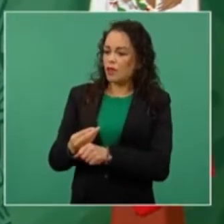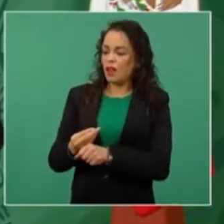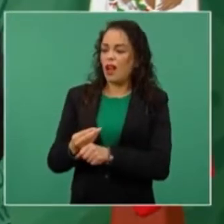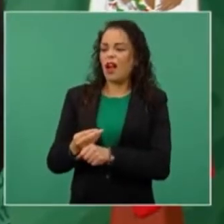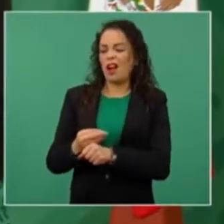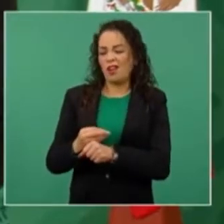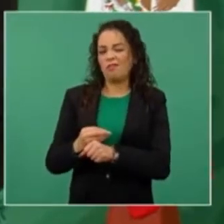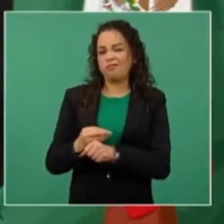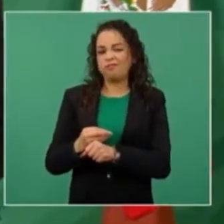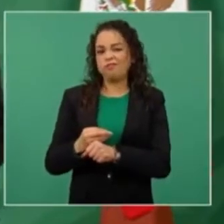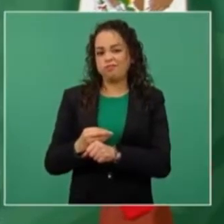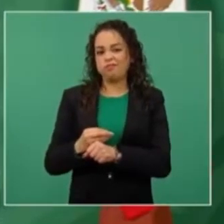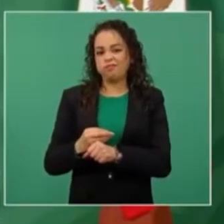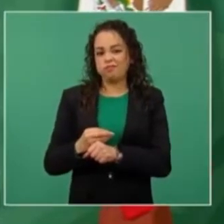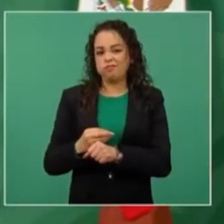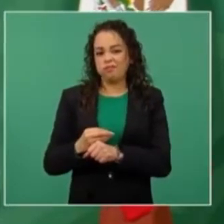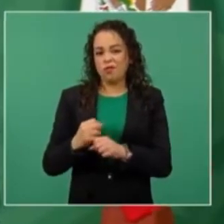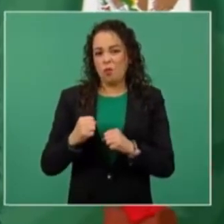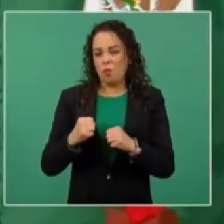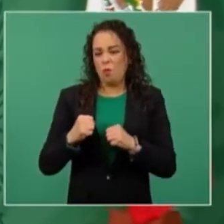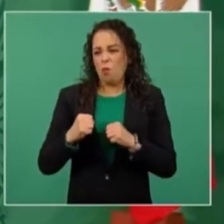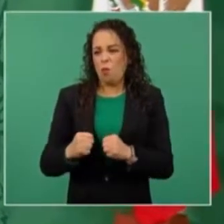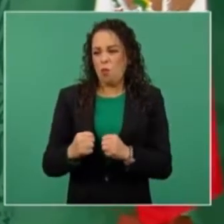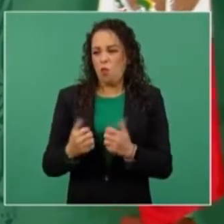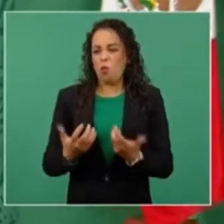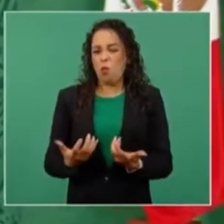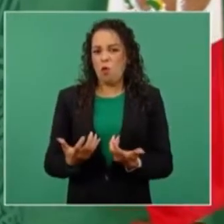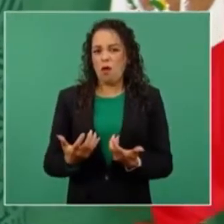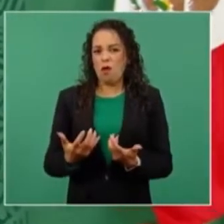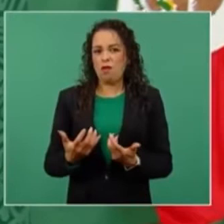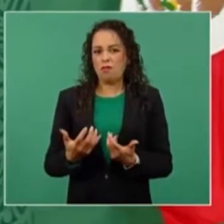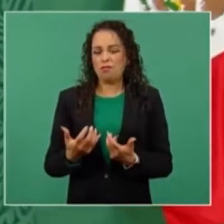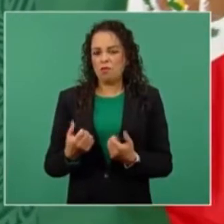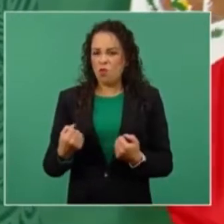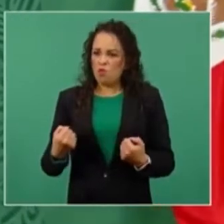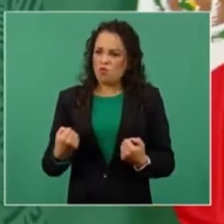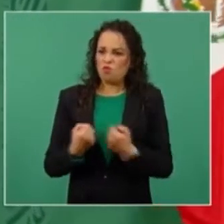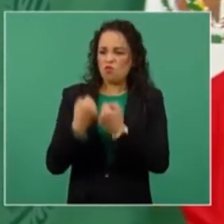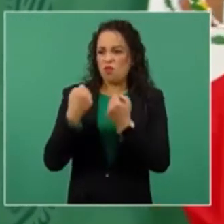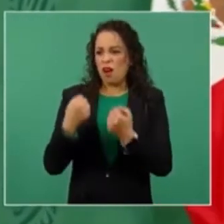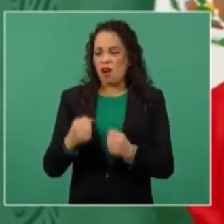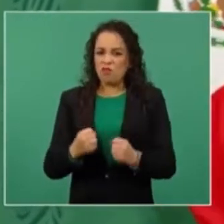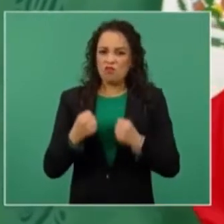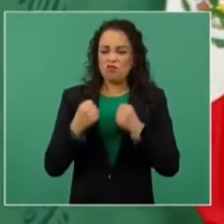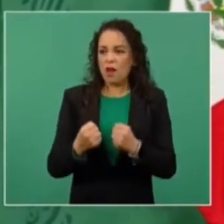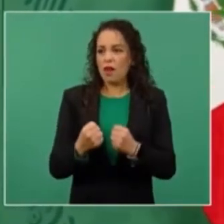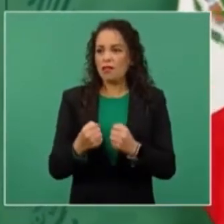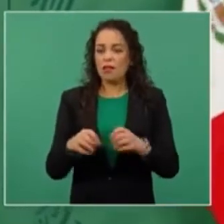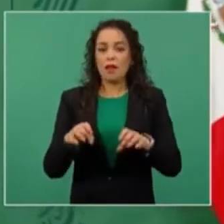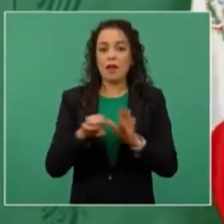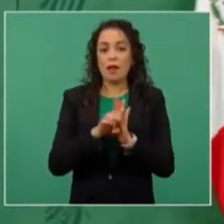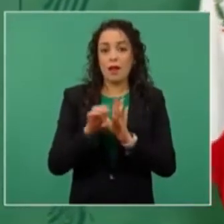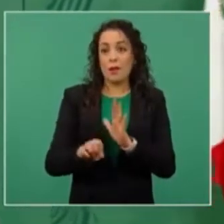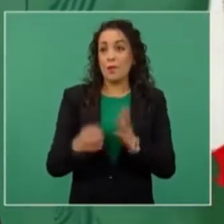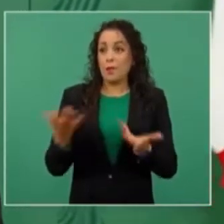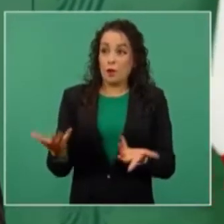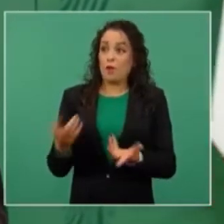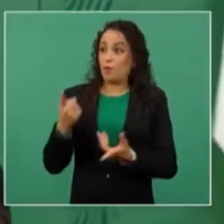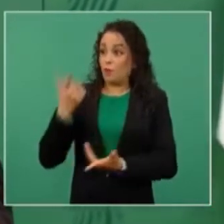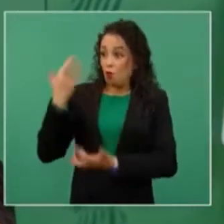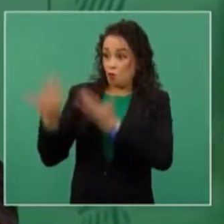podía enfrentar el mal con el mal, que se podía apagar el fuego con el fuego,